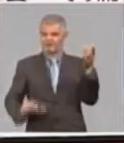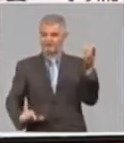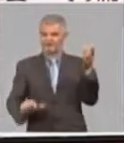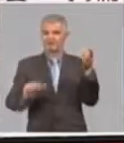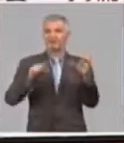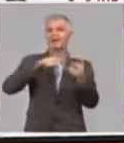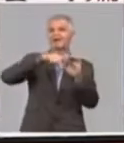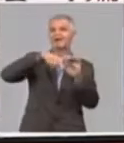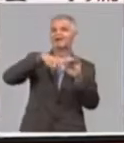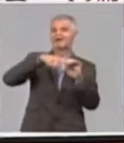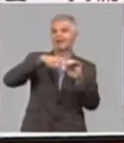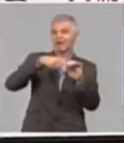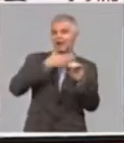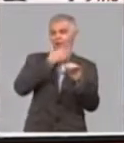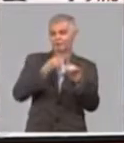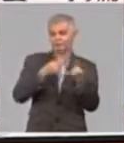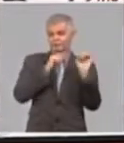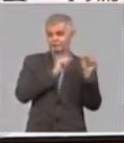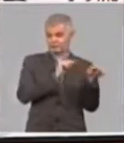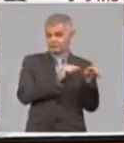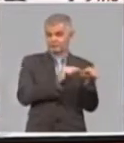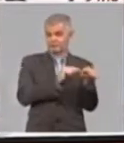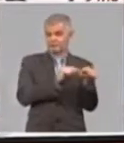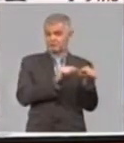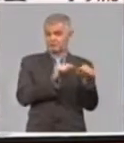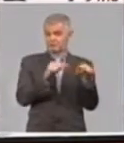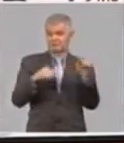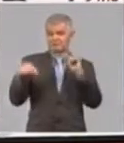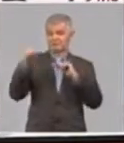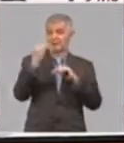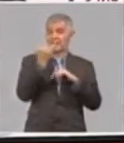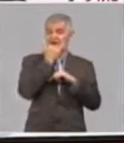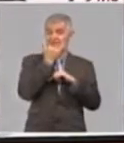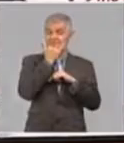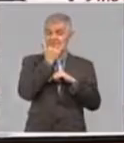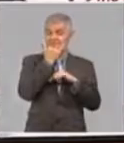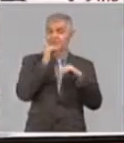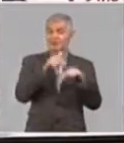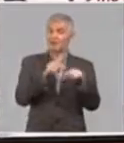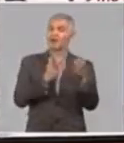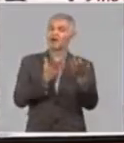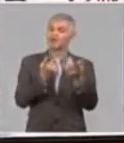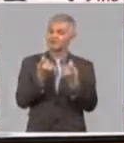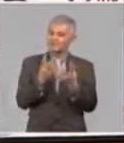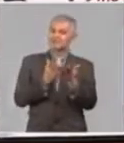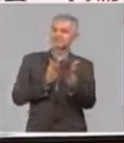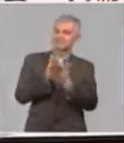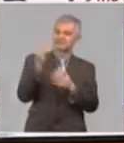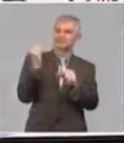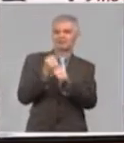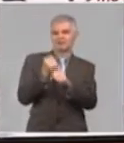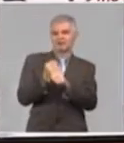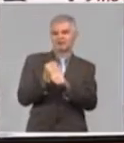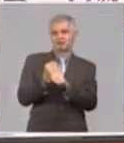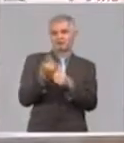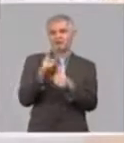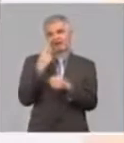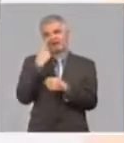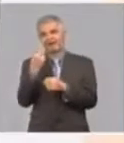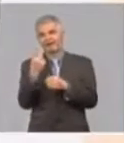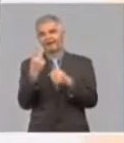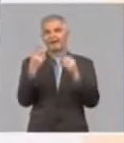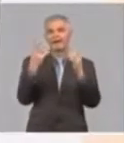municipio especial Isla de la Juventud. De manera que hay que seguir trabajando para minimizar el impacto negativo que pudiera tener.